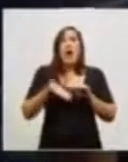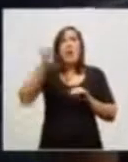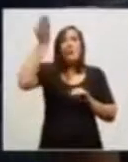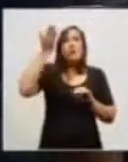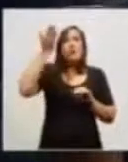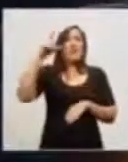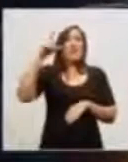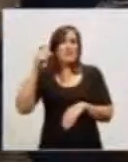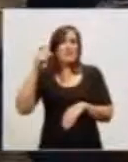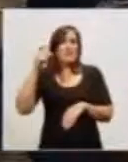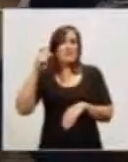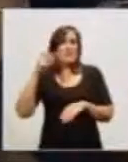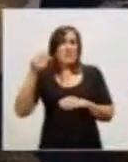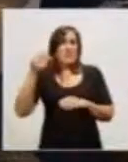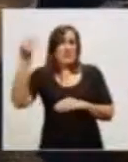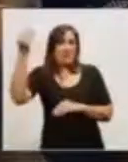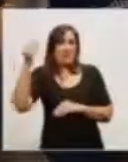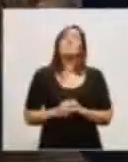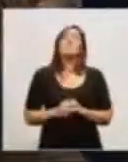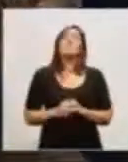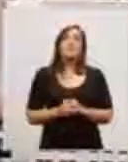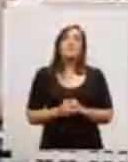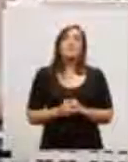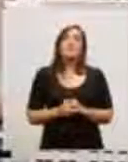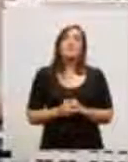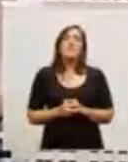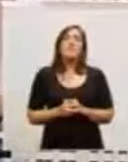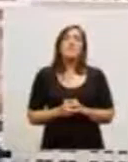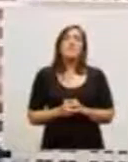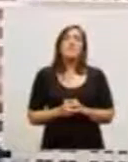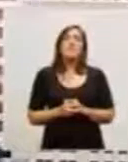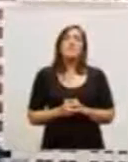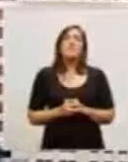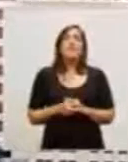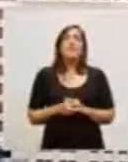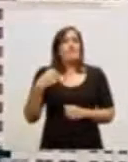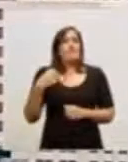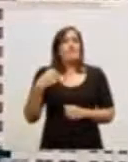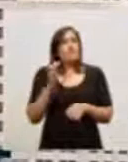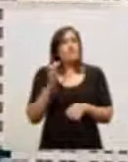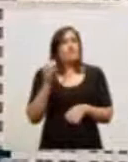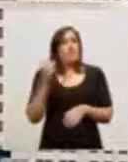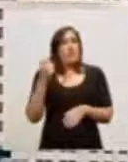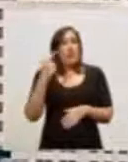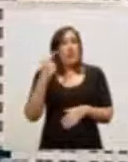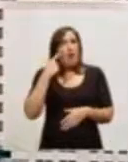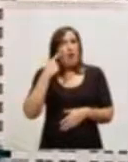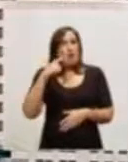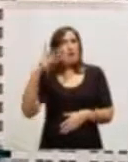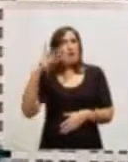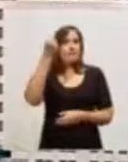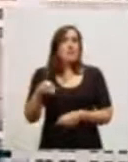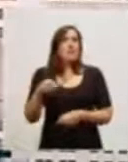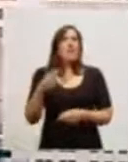Hay logros, hay logros, porque lo importante es cómo se